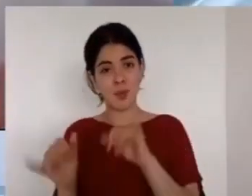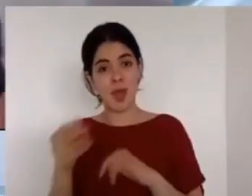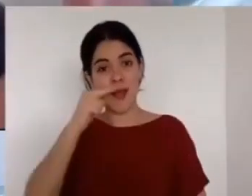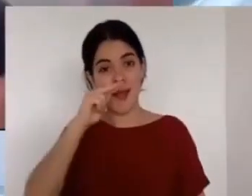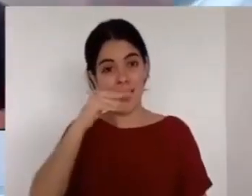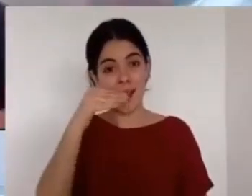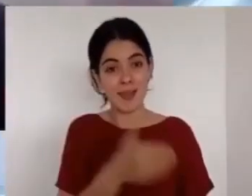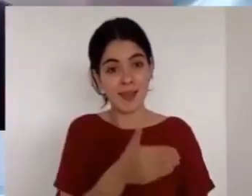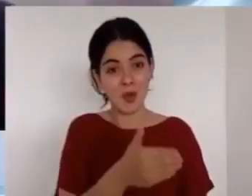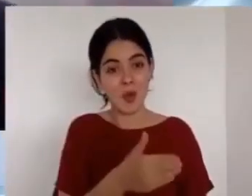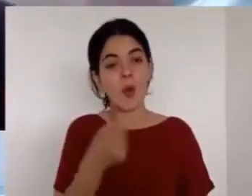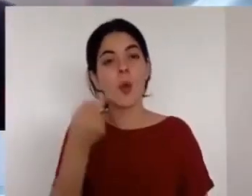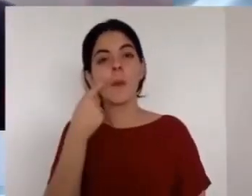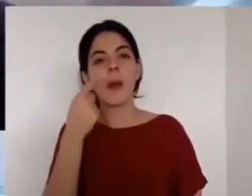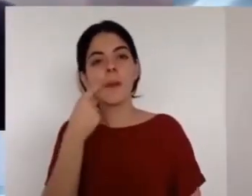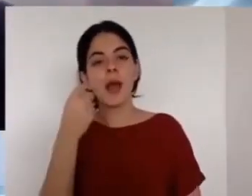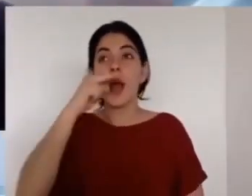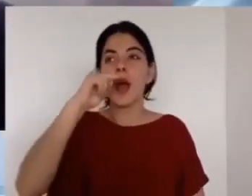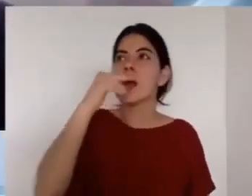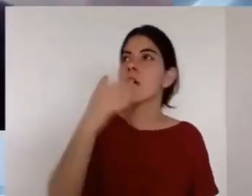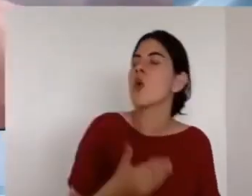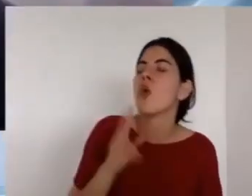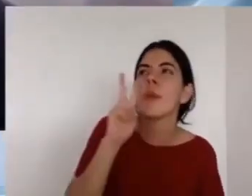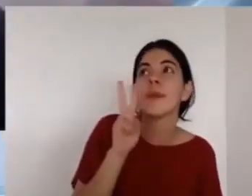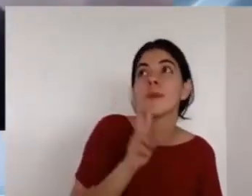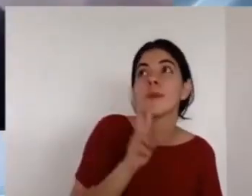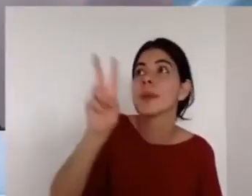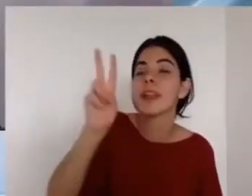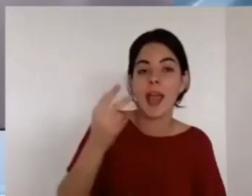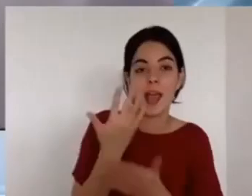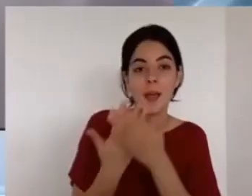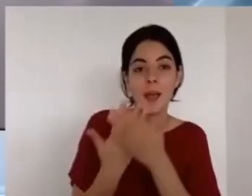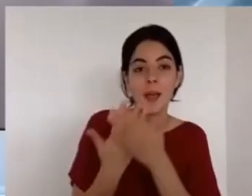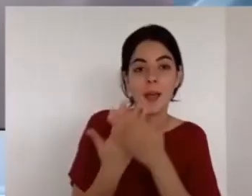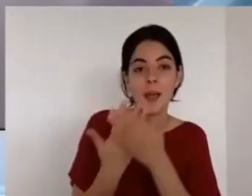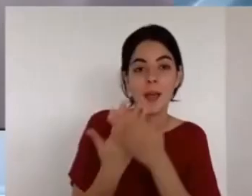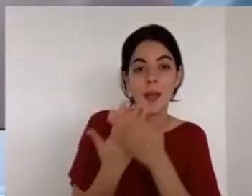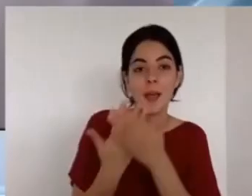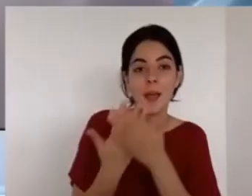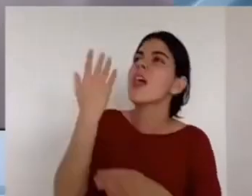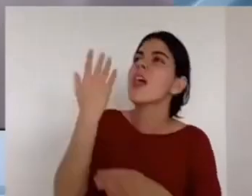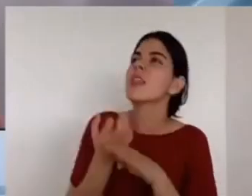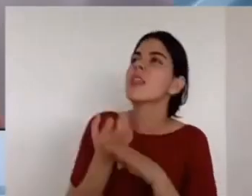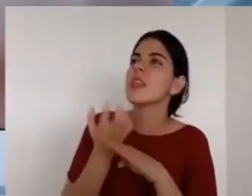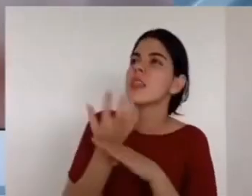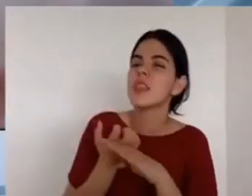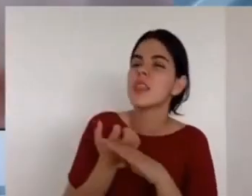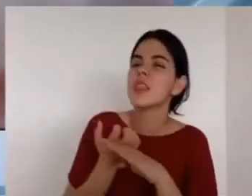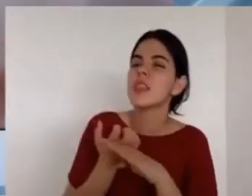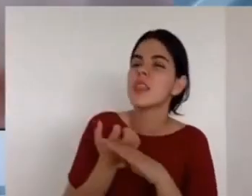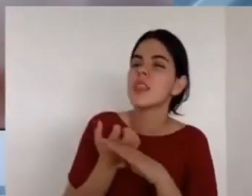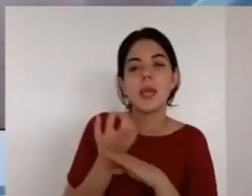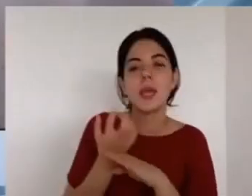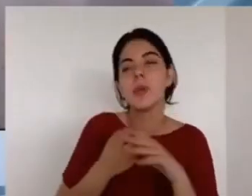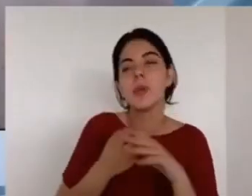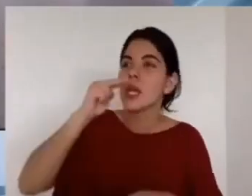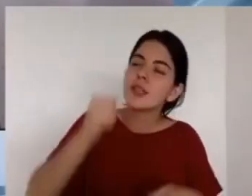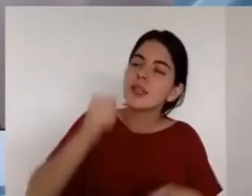sus manos es decir qué tiene él para darnos casi siempre estamos mirando sus manos